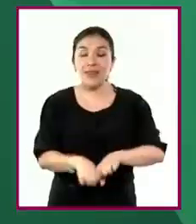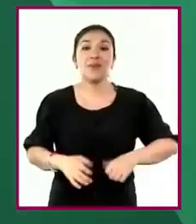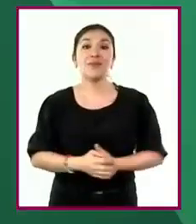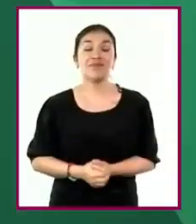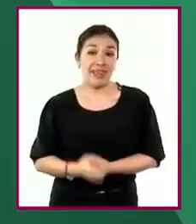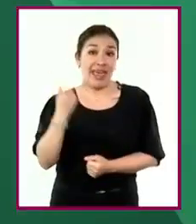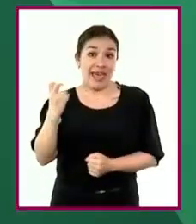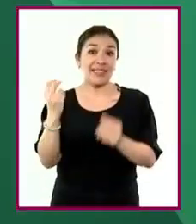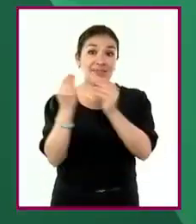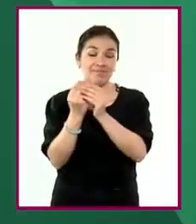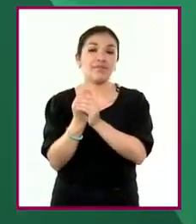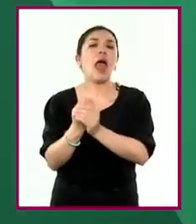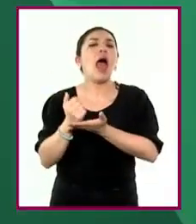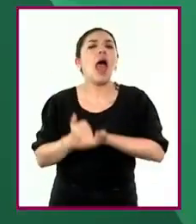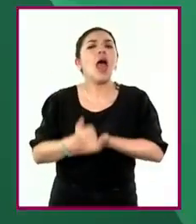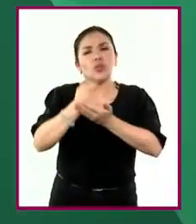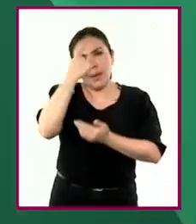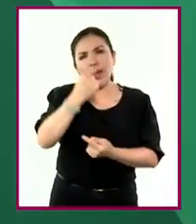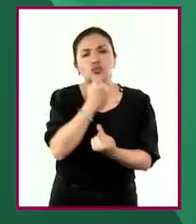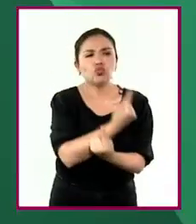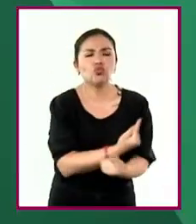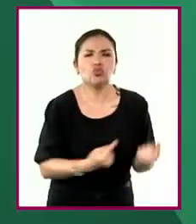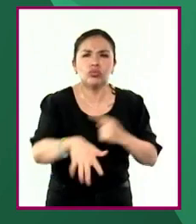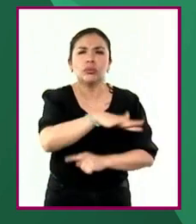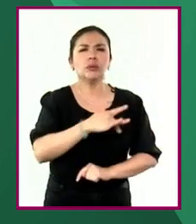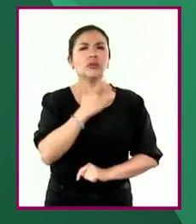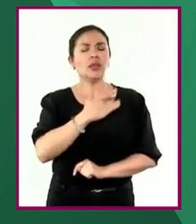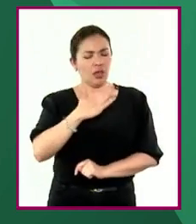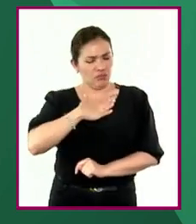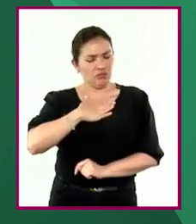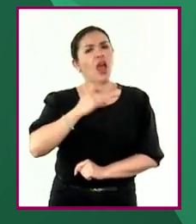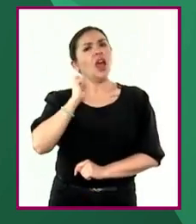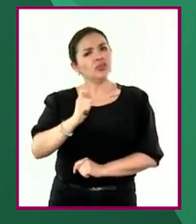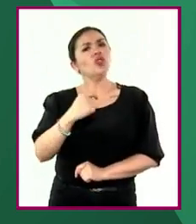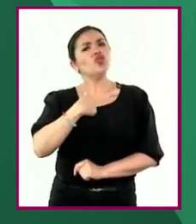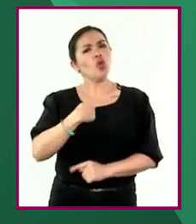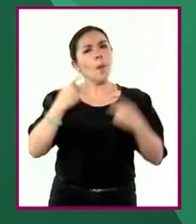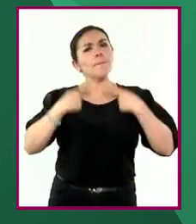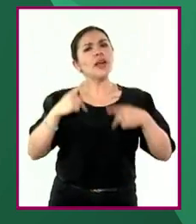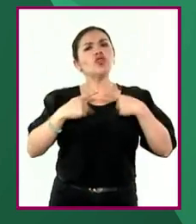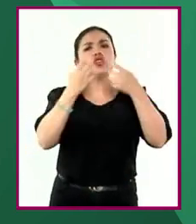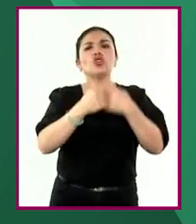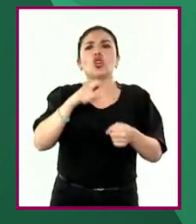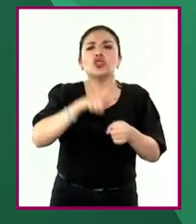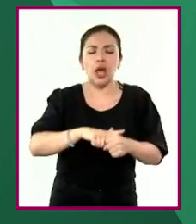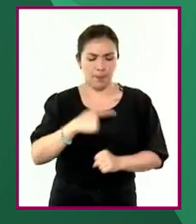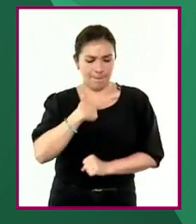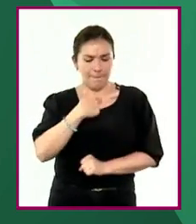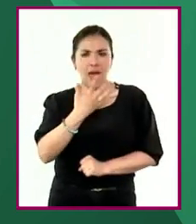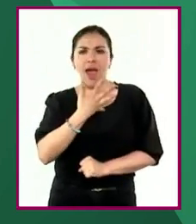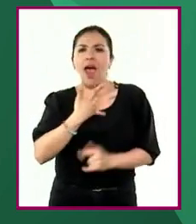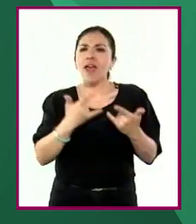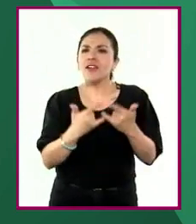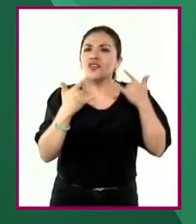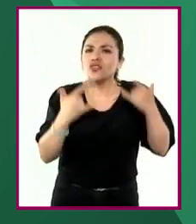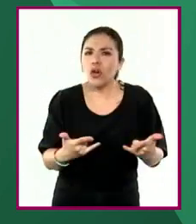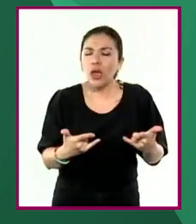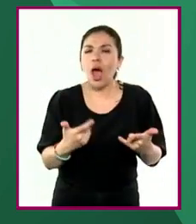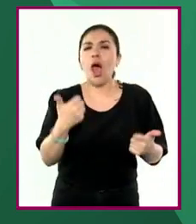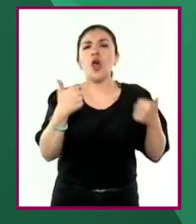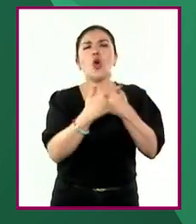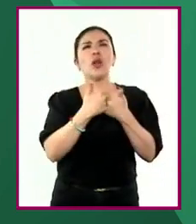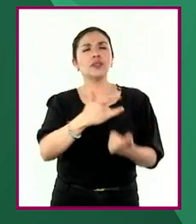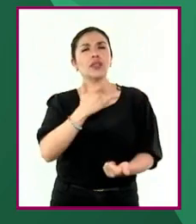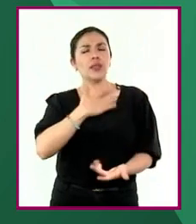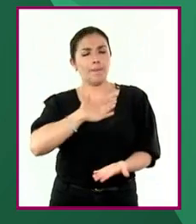En este campo, se contribuye a que las niñas y los niños se reconozcan como seres sociales e históricos, ubicándose